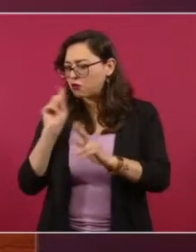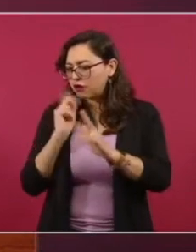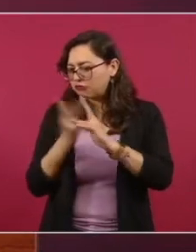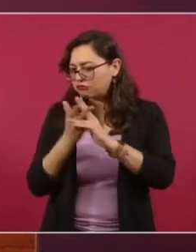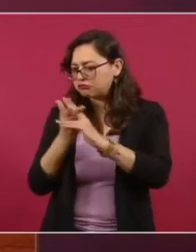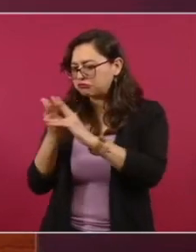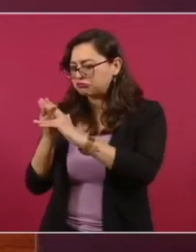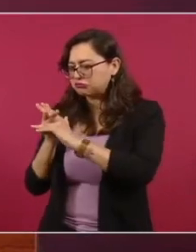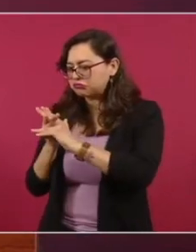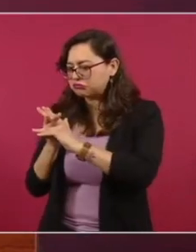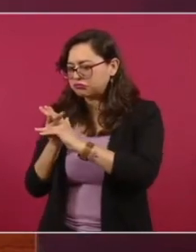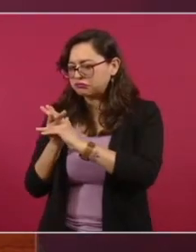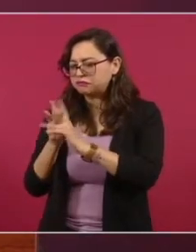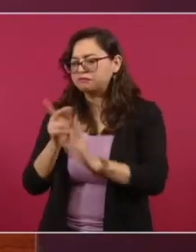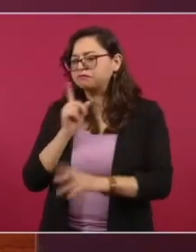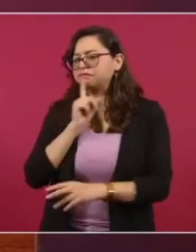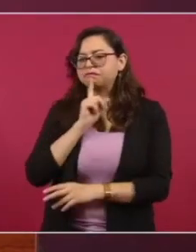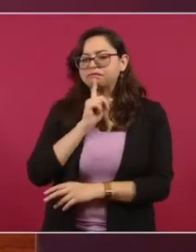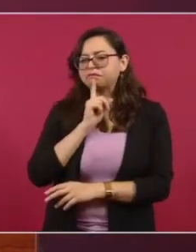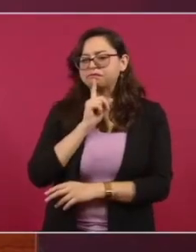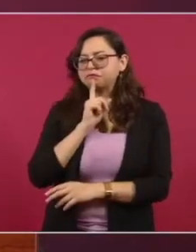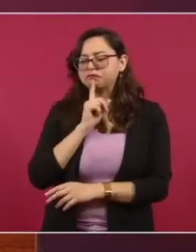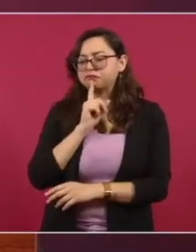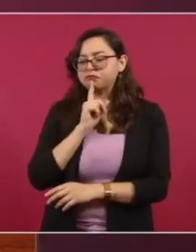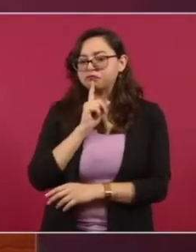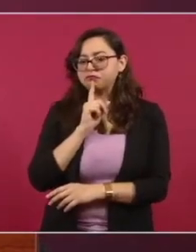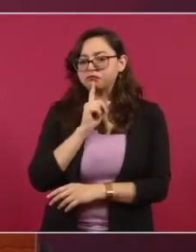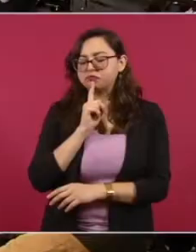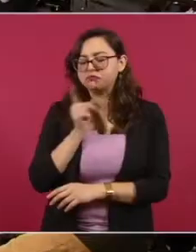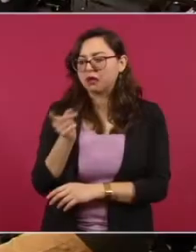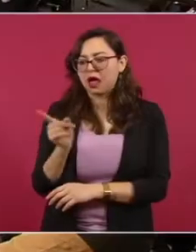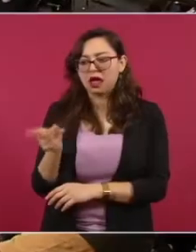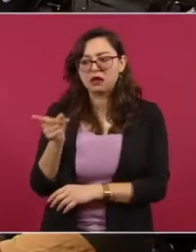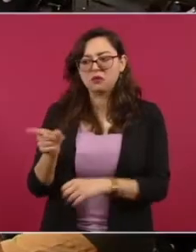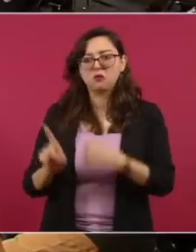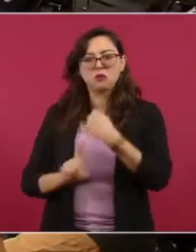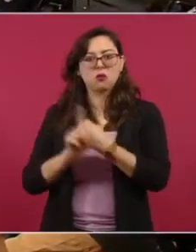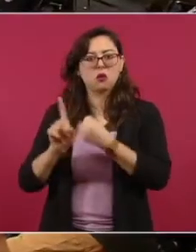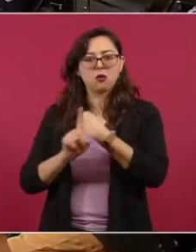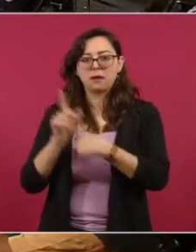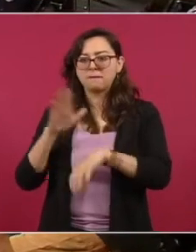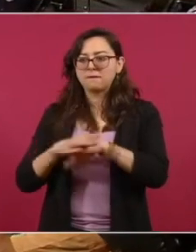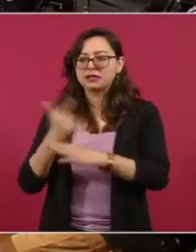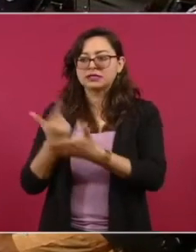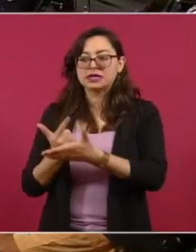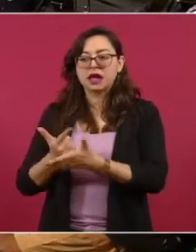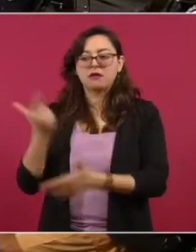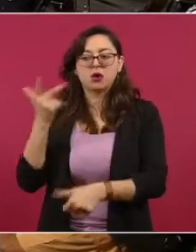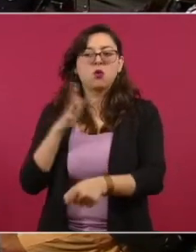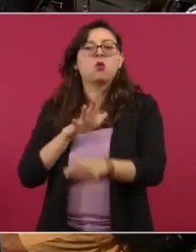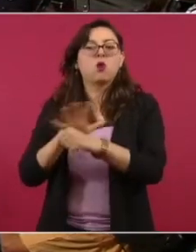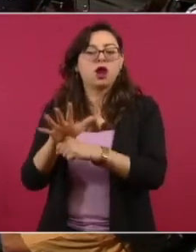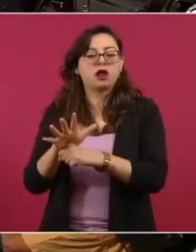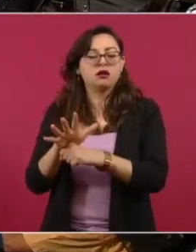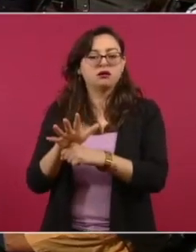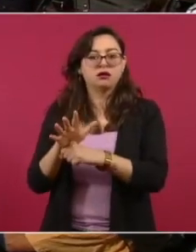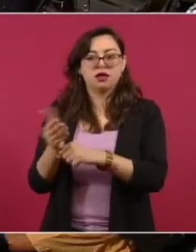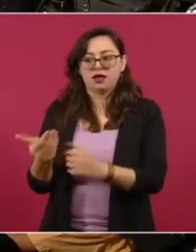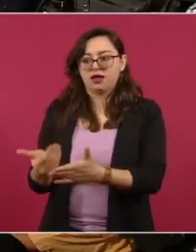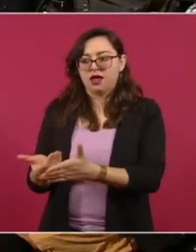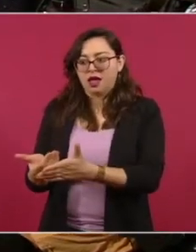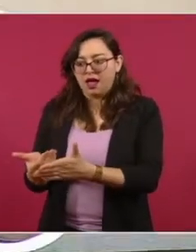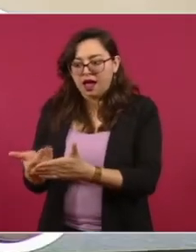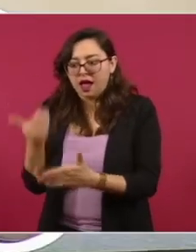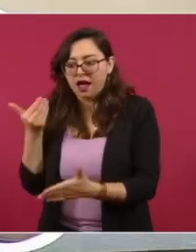atención en campo, de prevención, atención y sanción